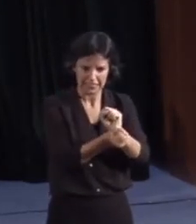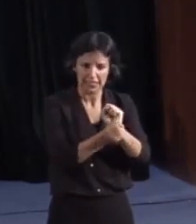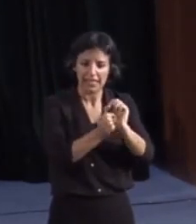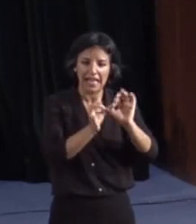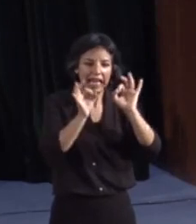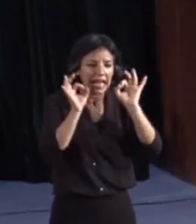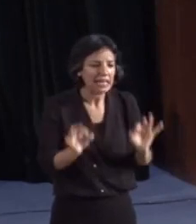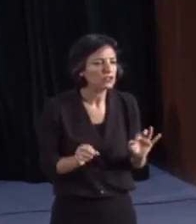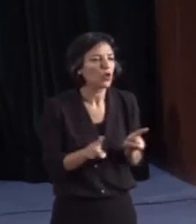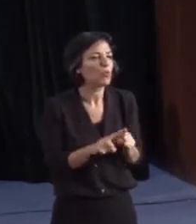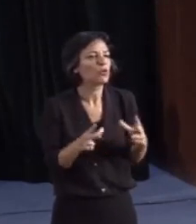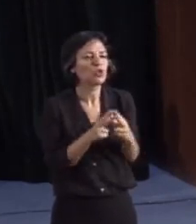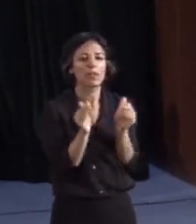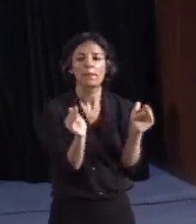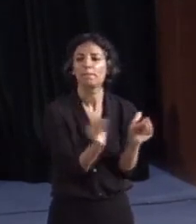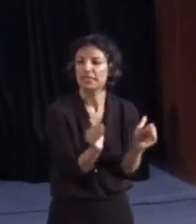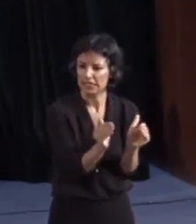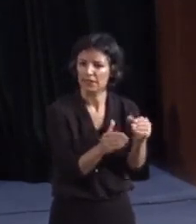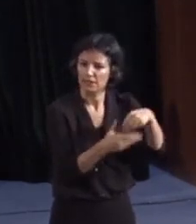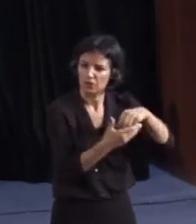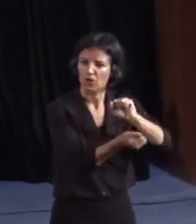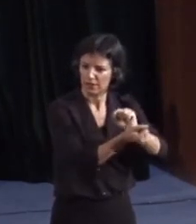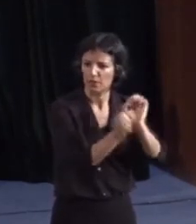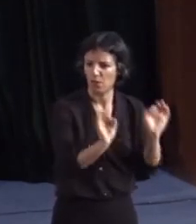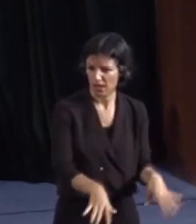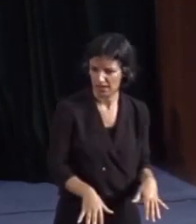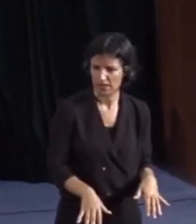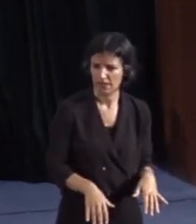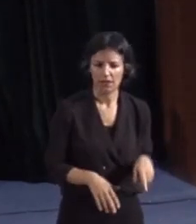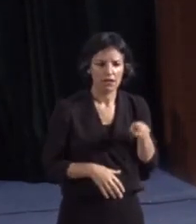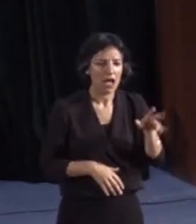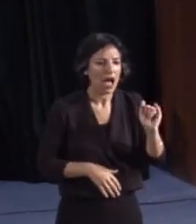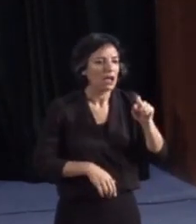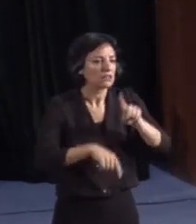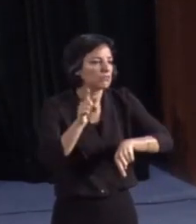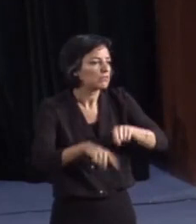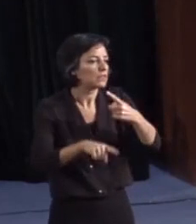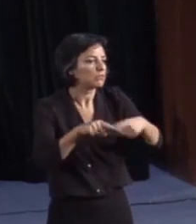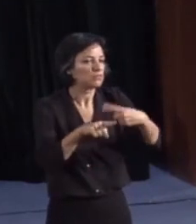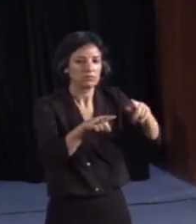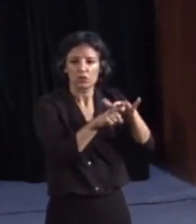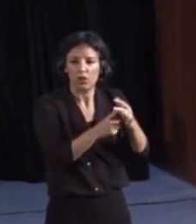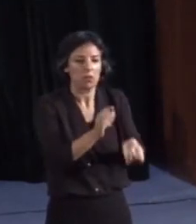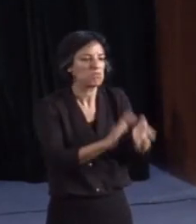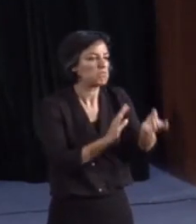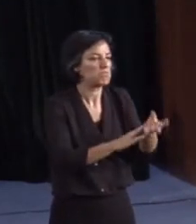reproduce una sociedad en miniatura, en la que se dan todas las eventualidades posibles, igual que en una sociedad